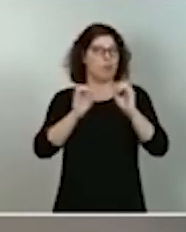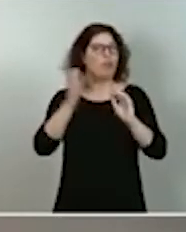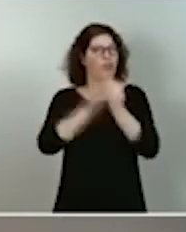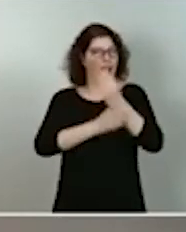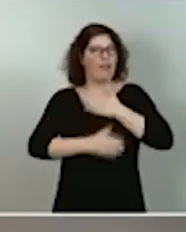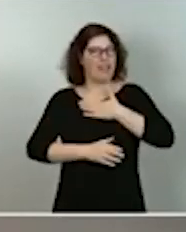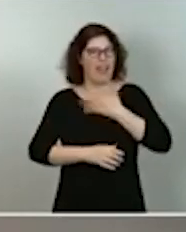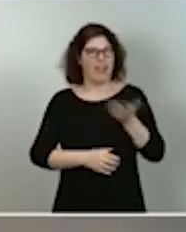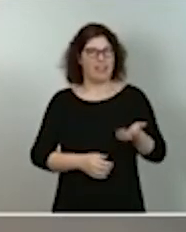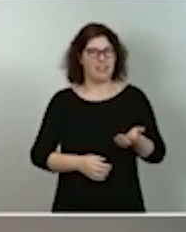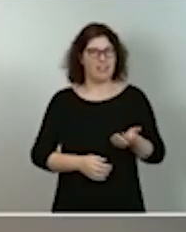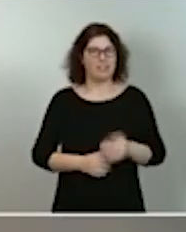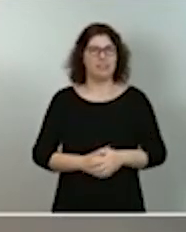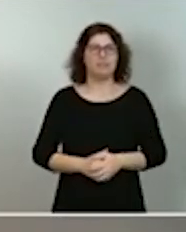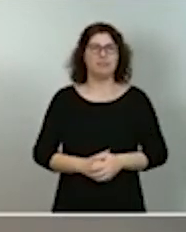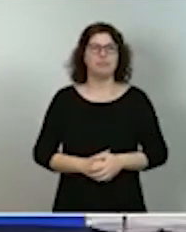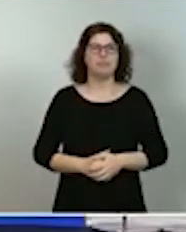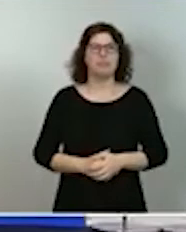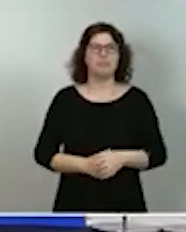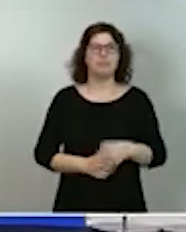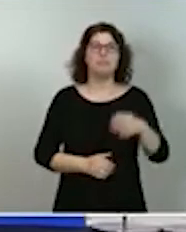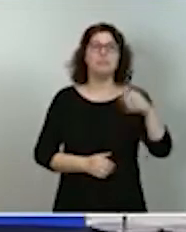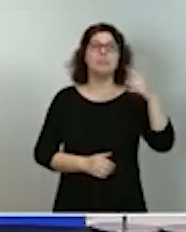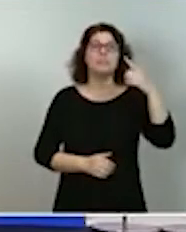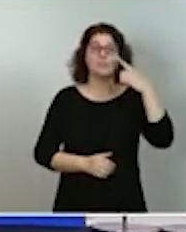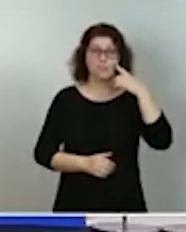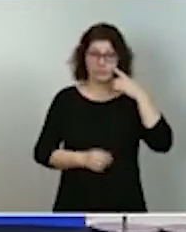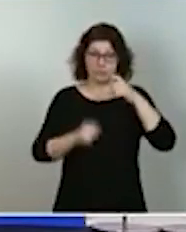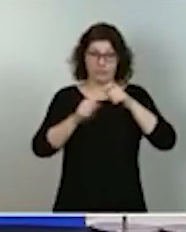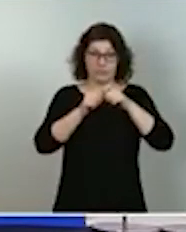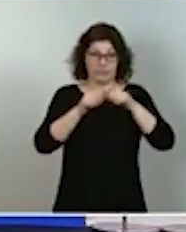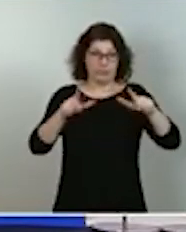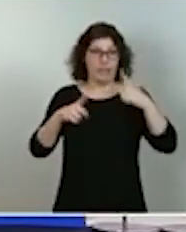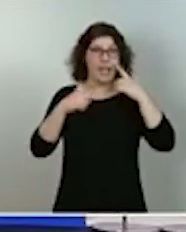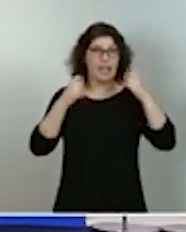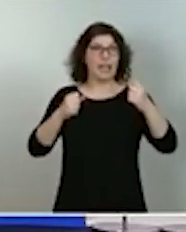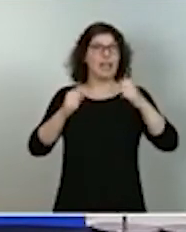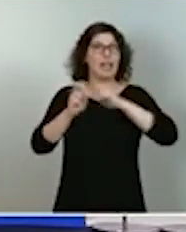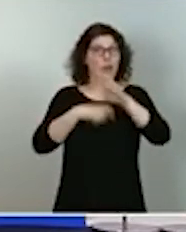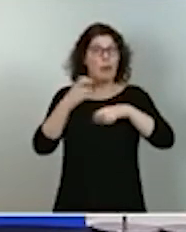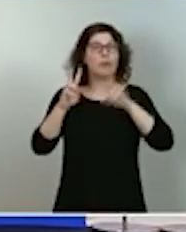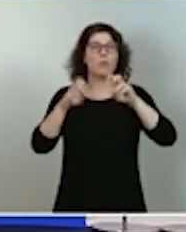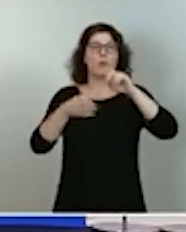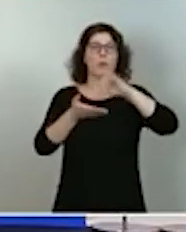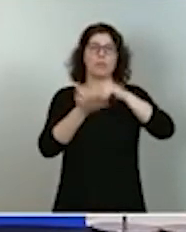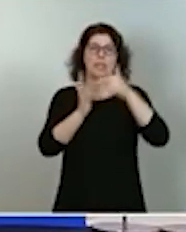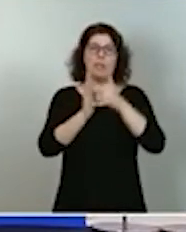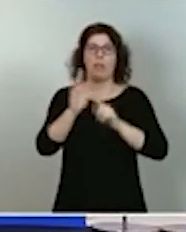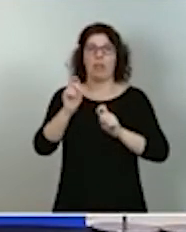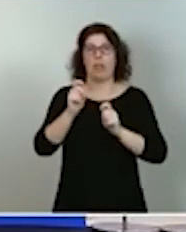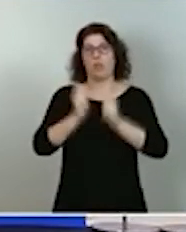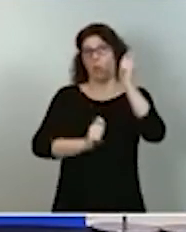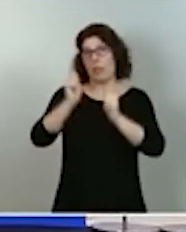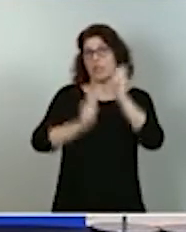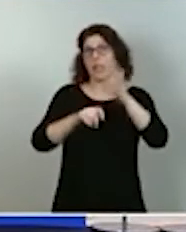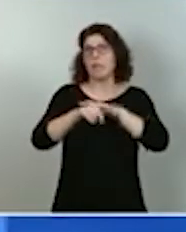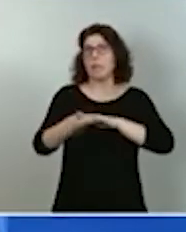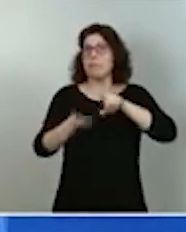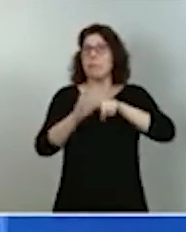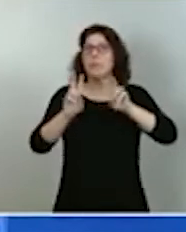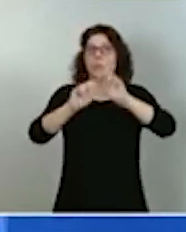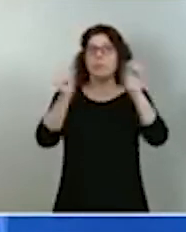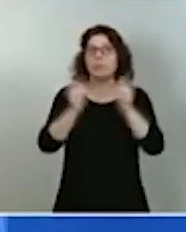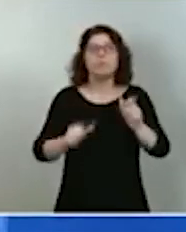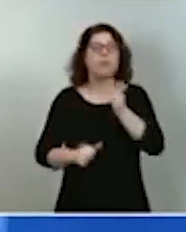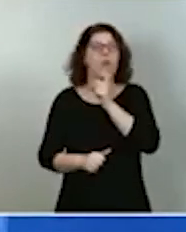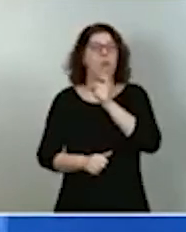fuerte impulso al despliegue de energías renovables mediante un nuevo sistema de subastas y líneas de apoyo para proyectos innovadores con una clara apuesta por